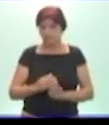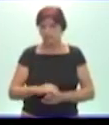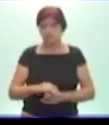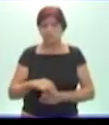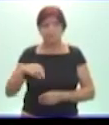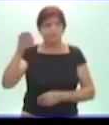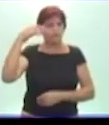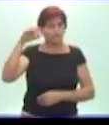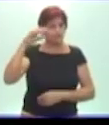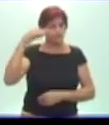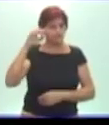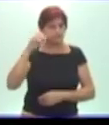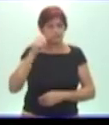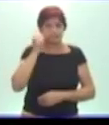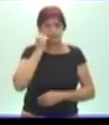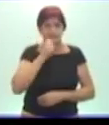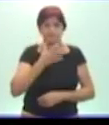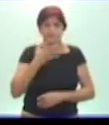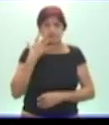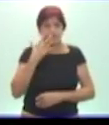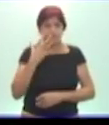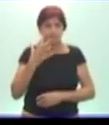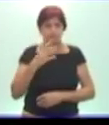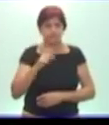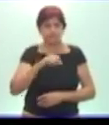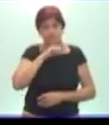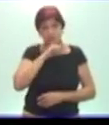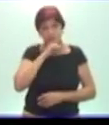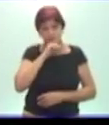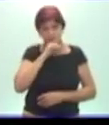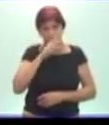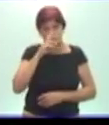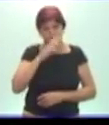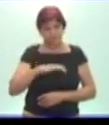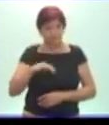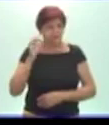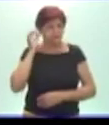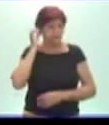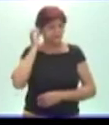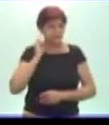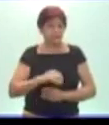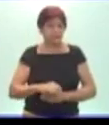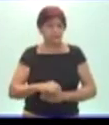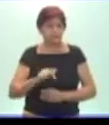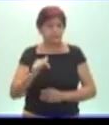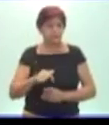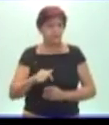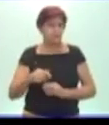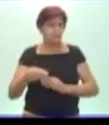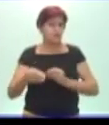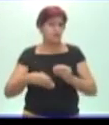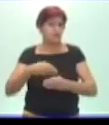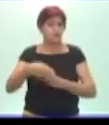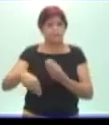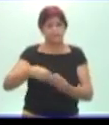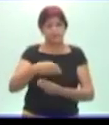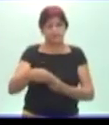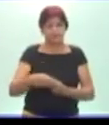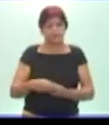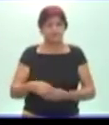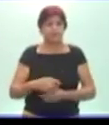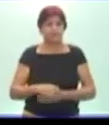psicóloga pero lo más importante que soy la mamá de la profesora Paula América y estamos aquí para compartir un poco de nuestra experiencia en tiempos de COVID.